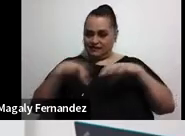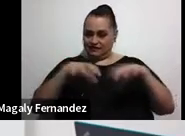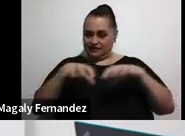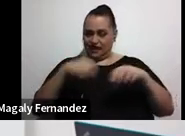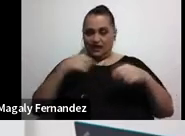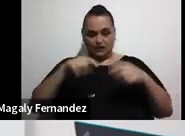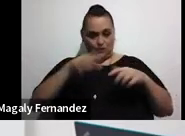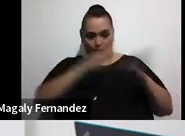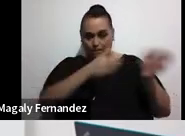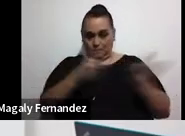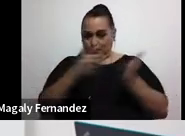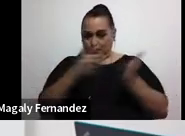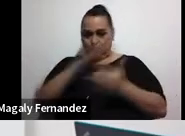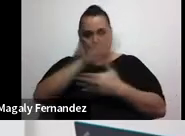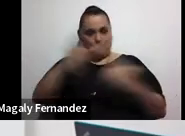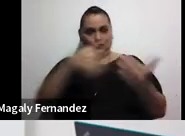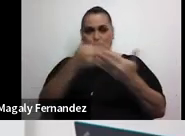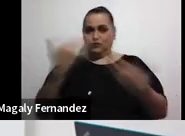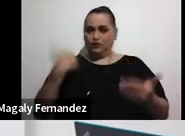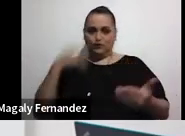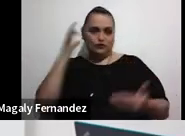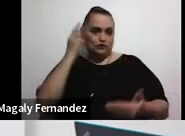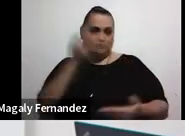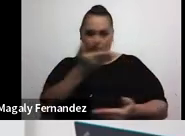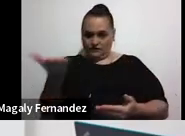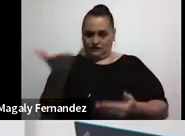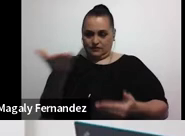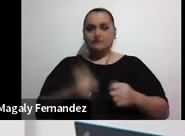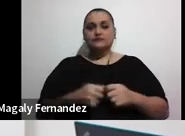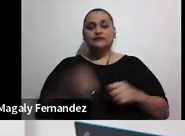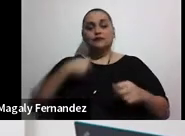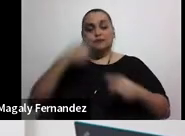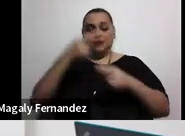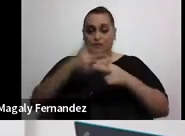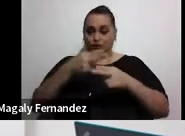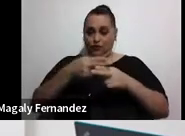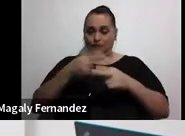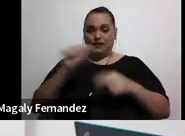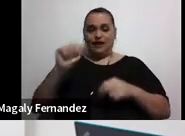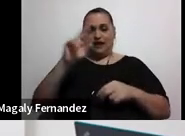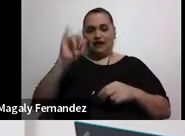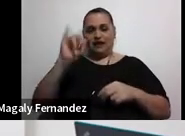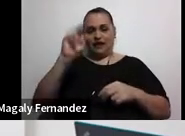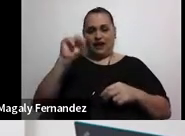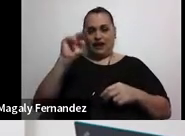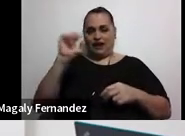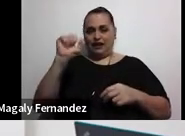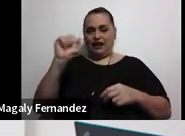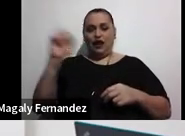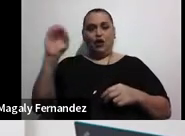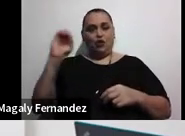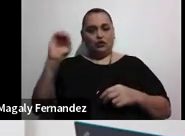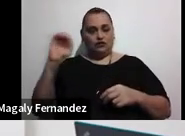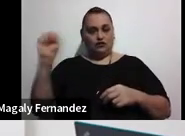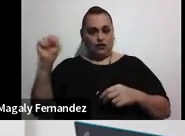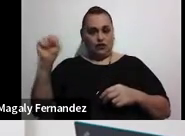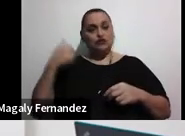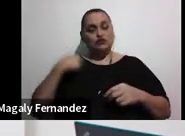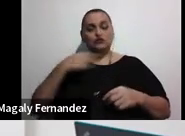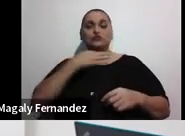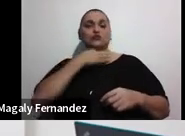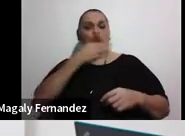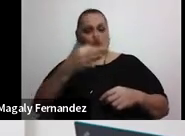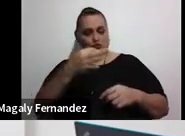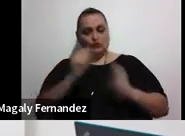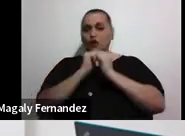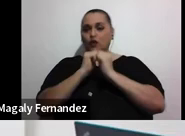preparado para todos y todas ustedes. Mi nombre es Ariana Ortiz Solano y tendré el gusto de